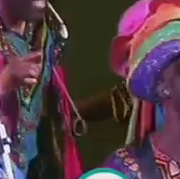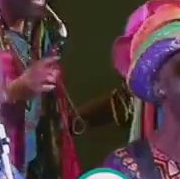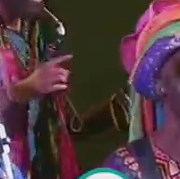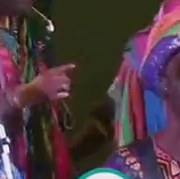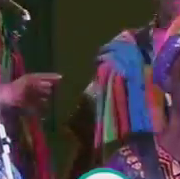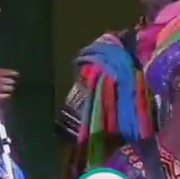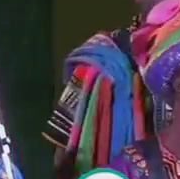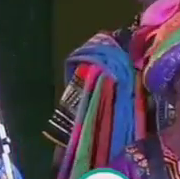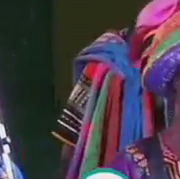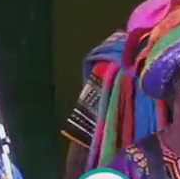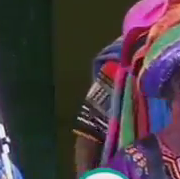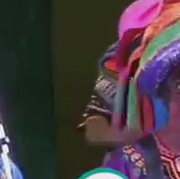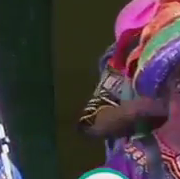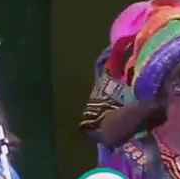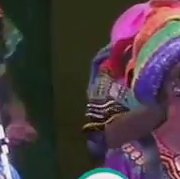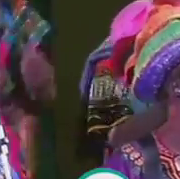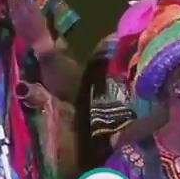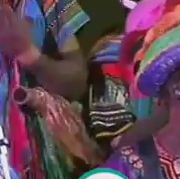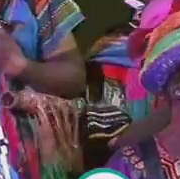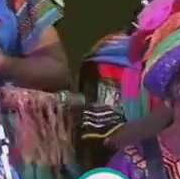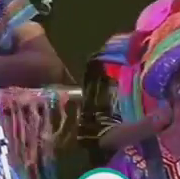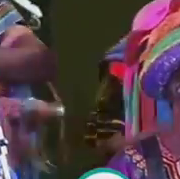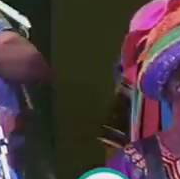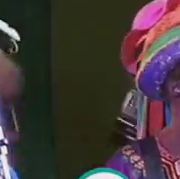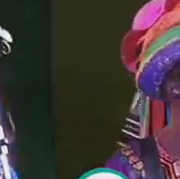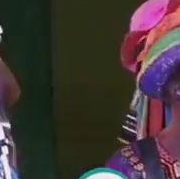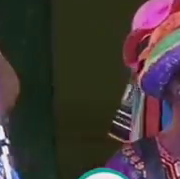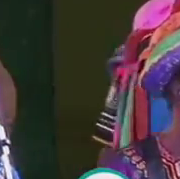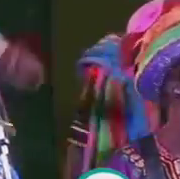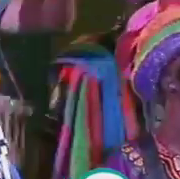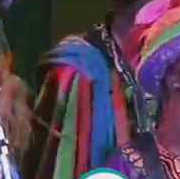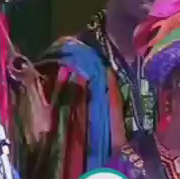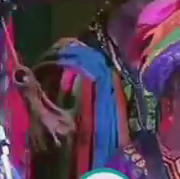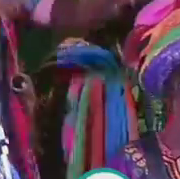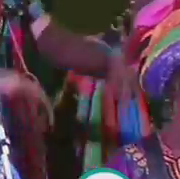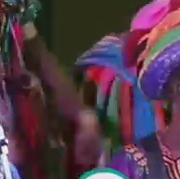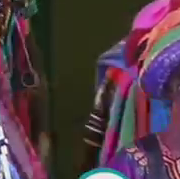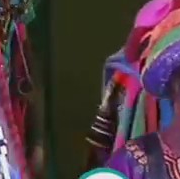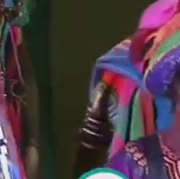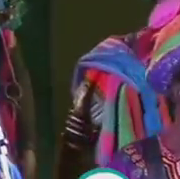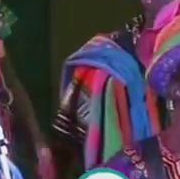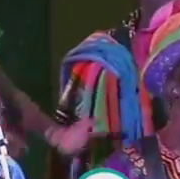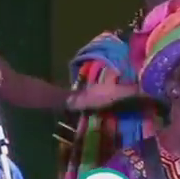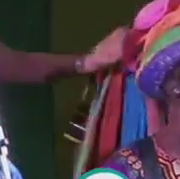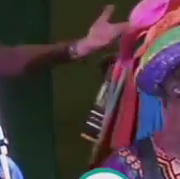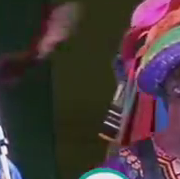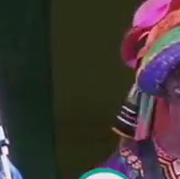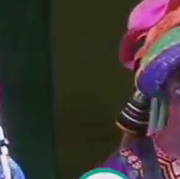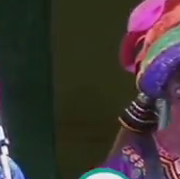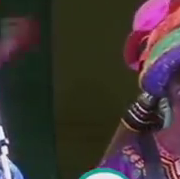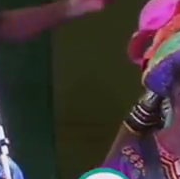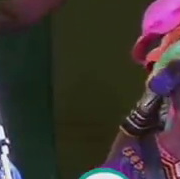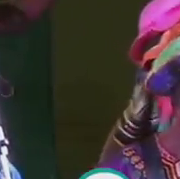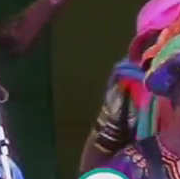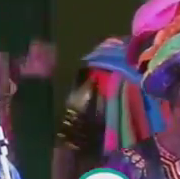carnaval. Tan solo con vuestra risa nos sentimos campeones, pero el campeón fue el verano, y ahora hay por